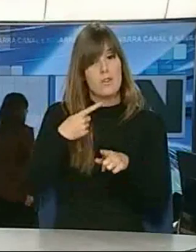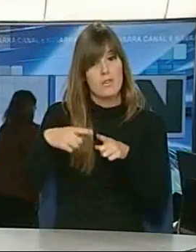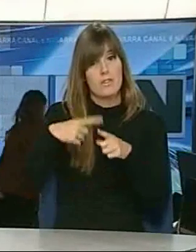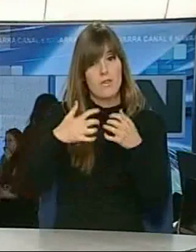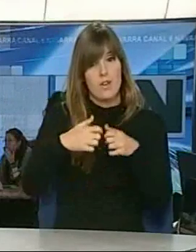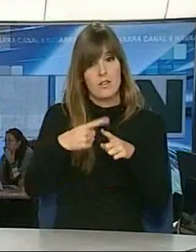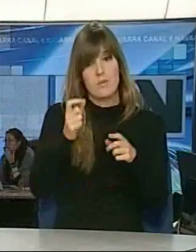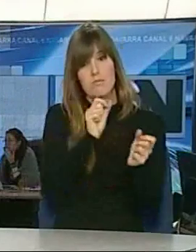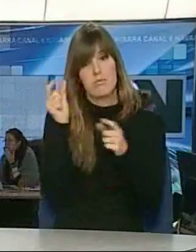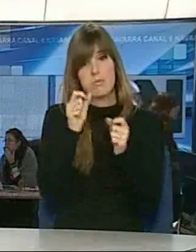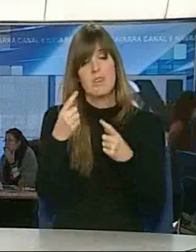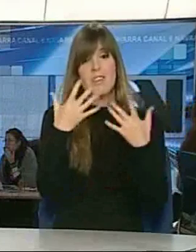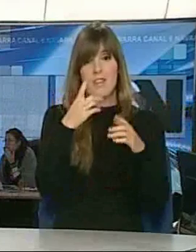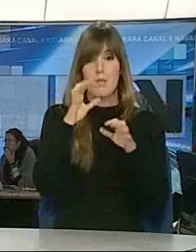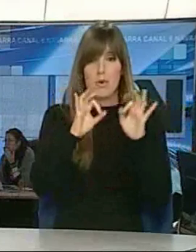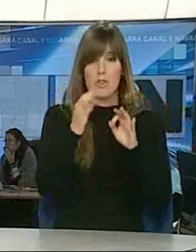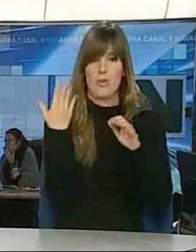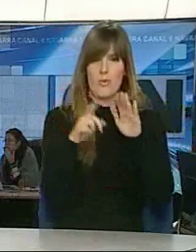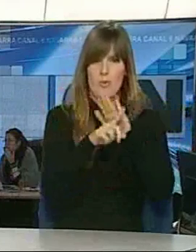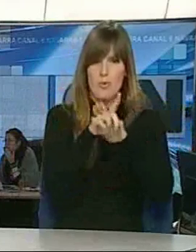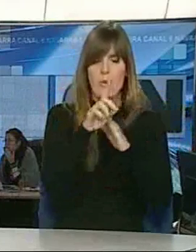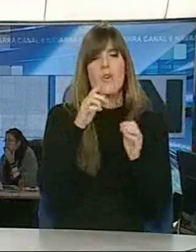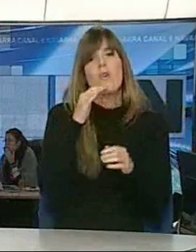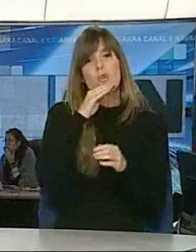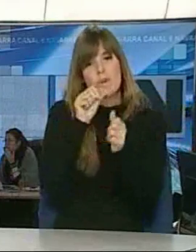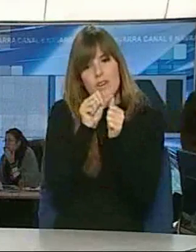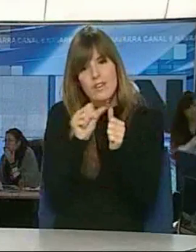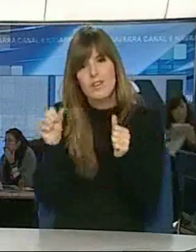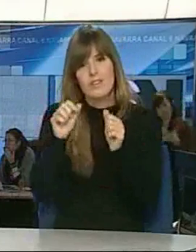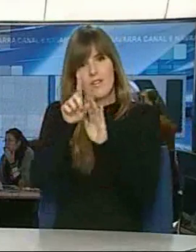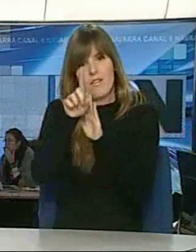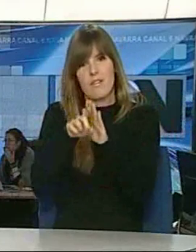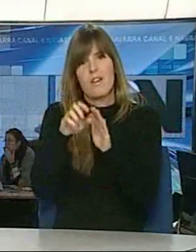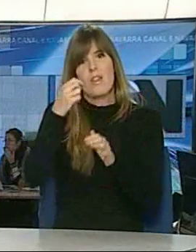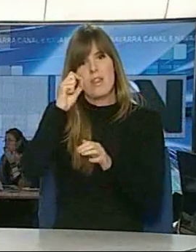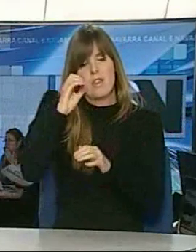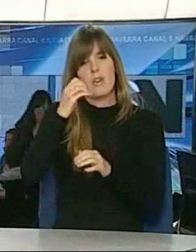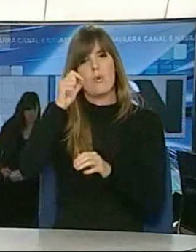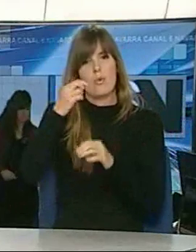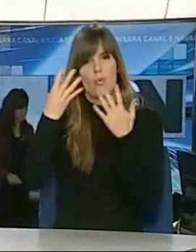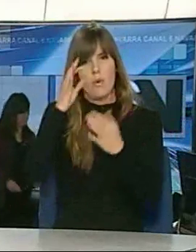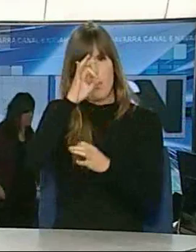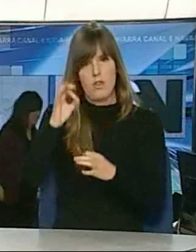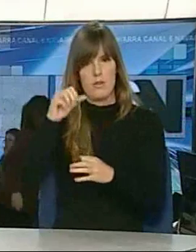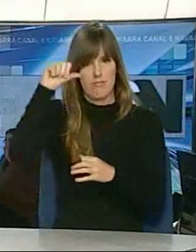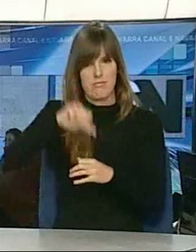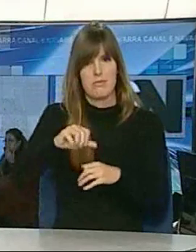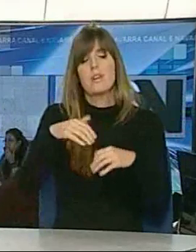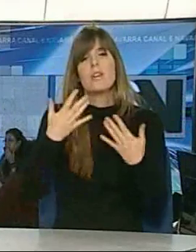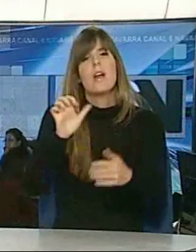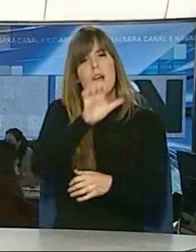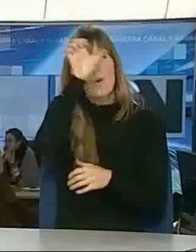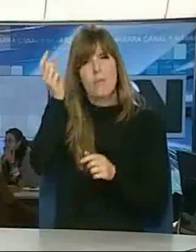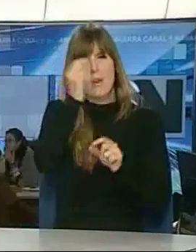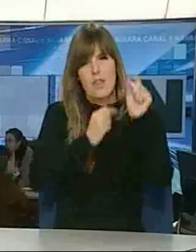creciendo un 10%, sufren, a partir de octubre, una caída del 0,9%. Y para solventar esta situación, y tal como se debate en Europa,